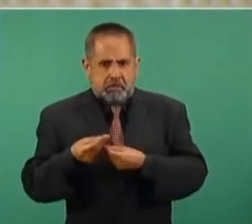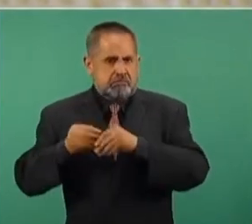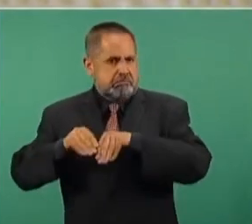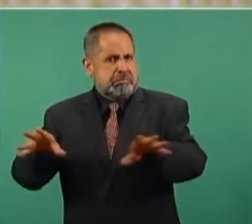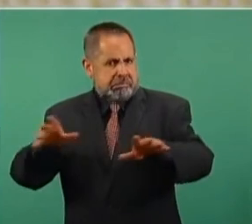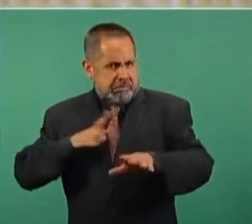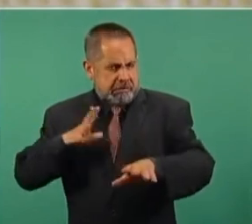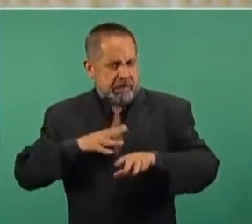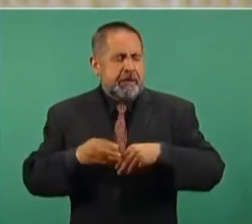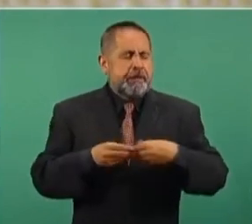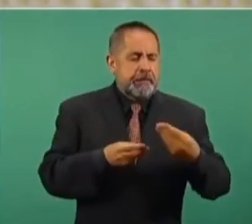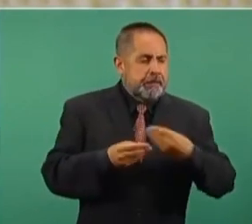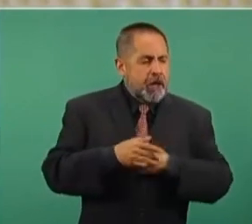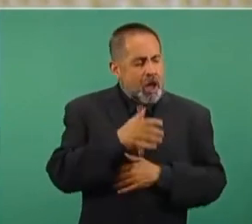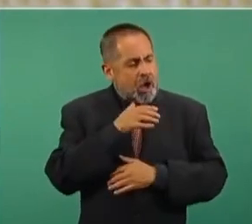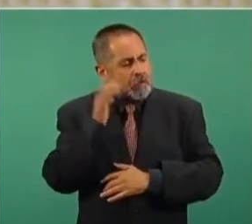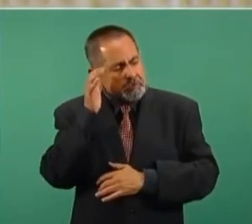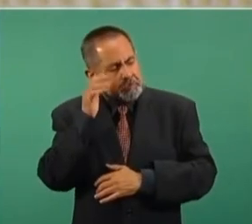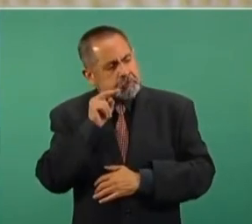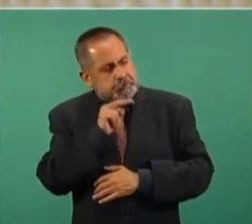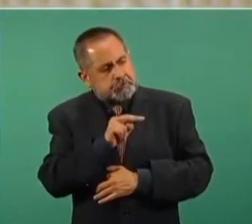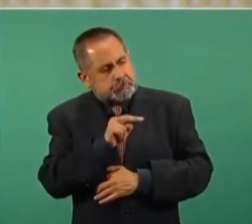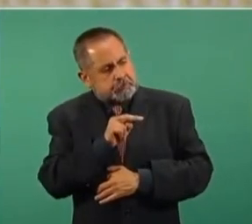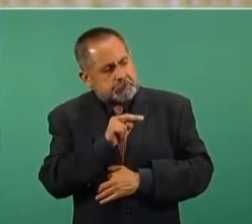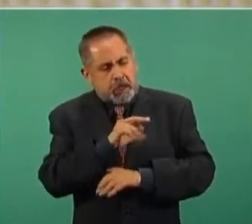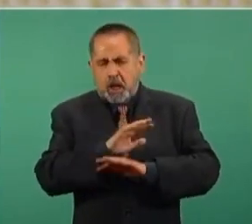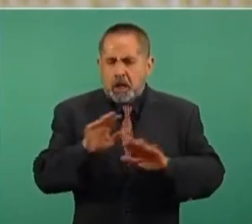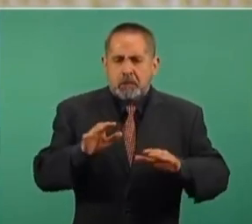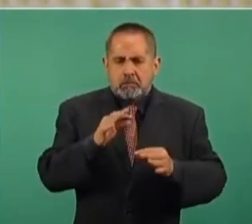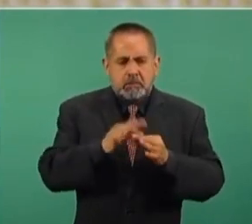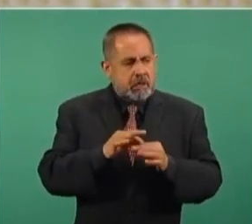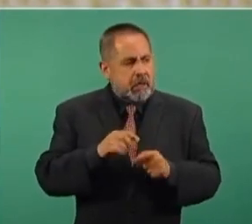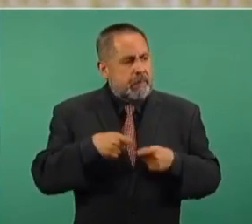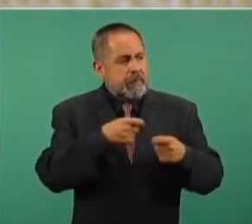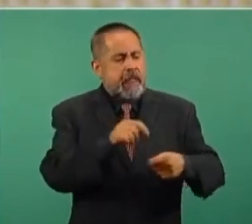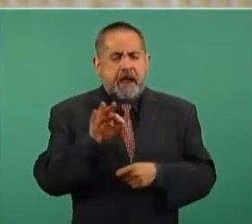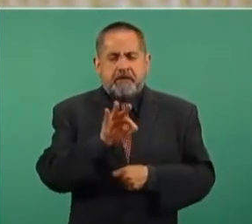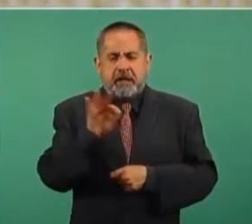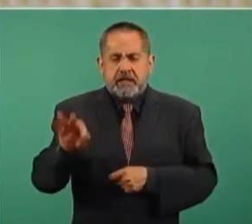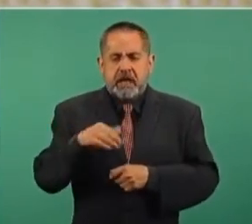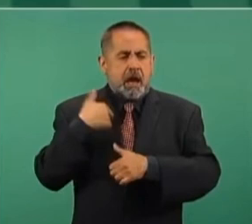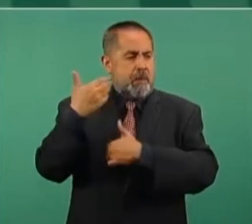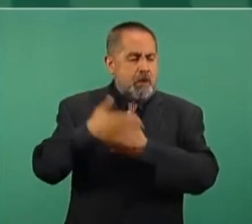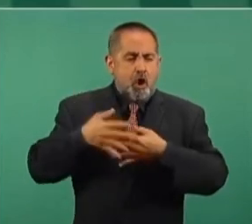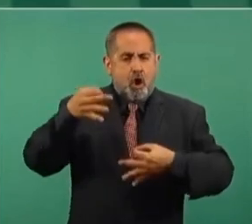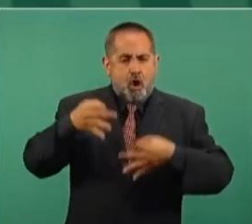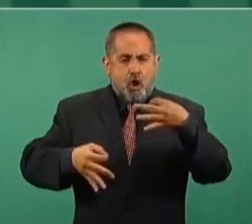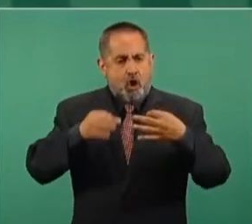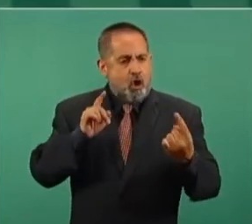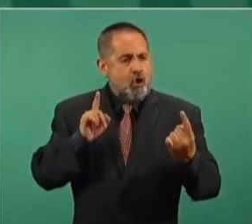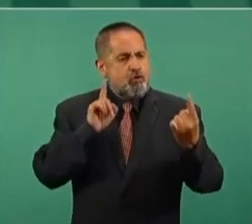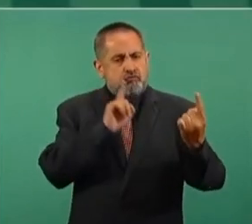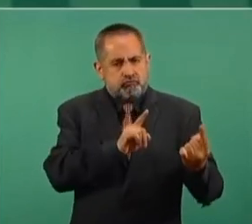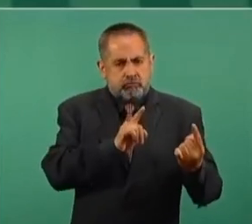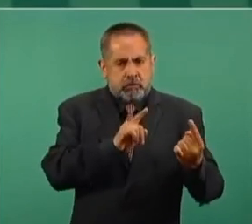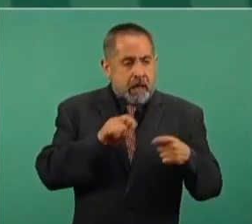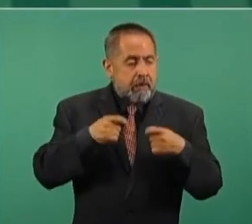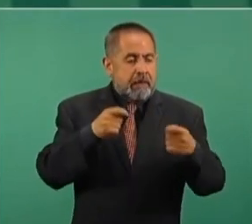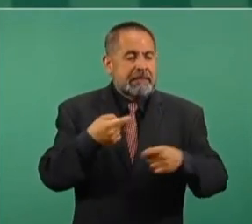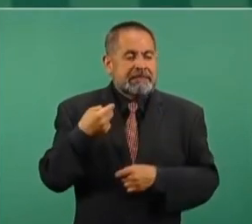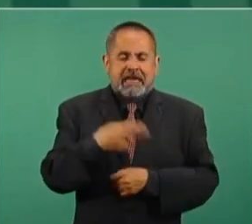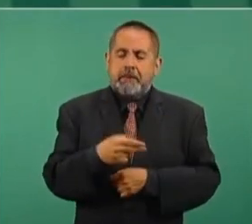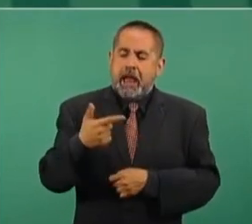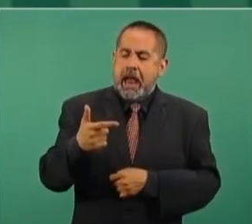lo escuchamos y le dimos la fecha para la audiencia, para la garantía de